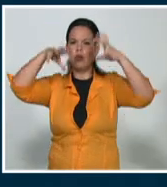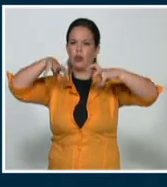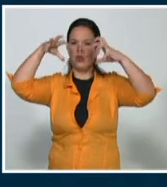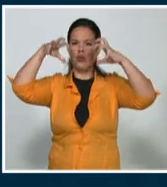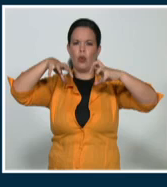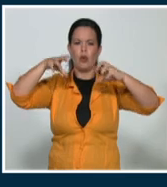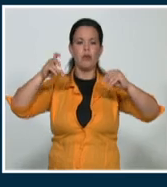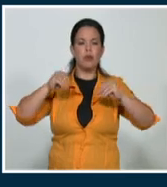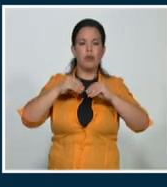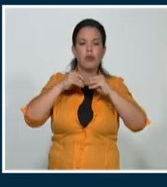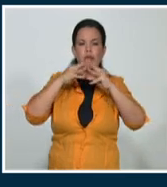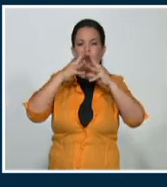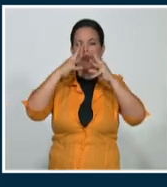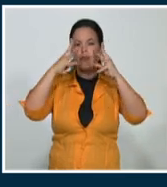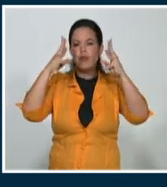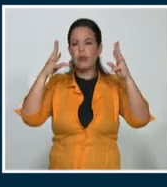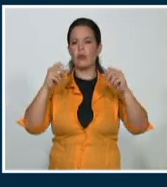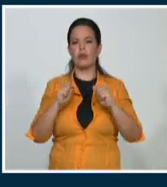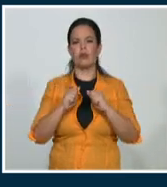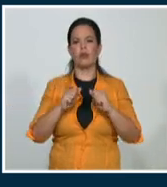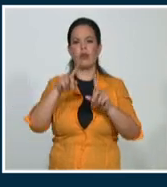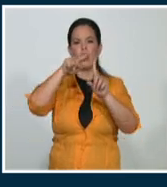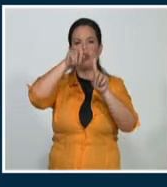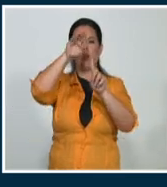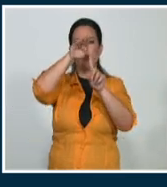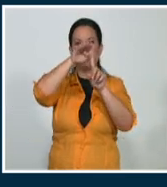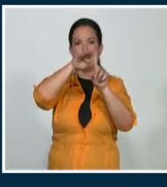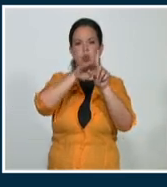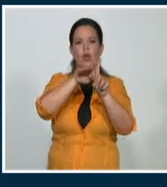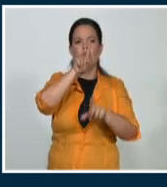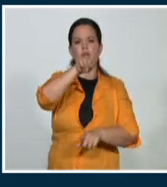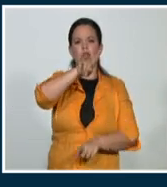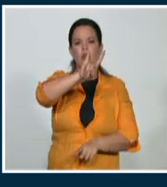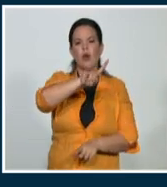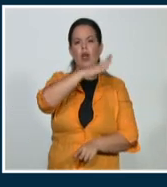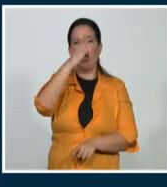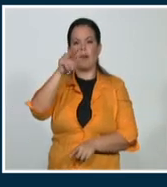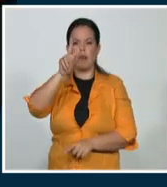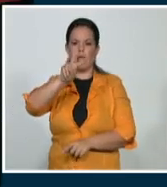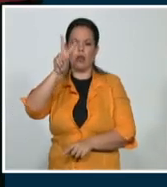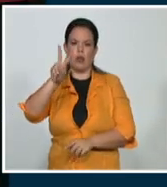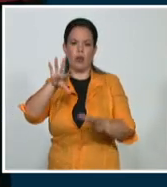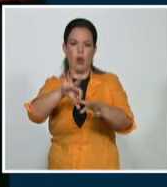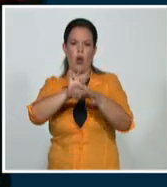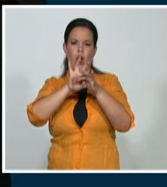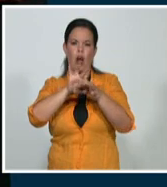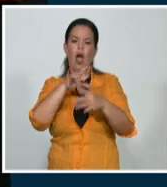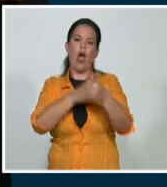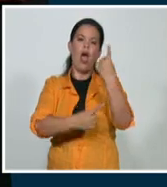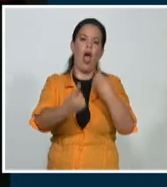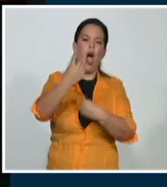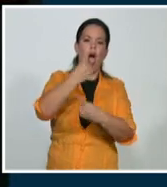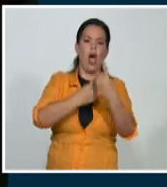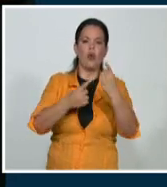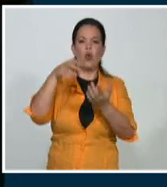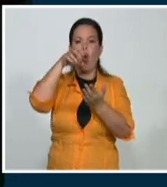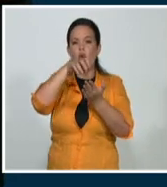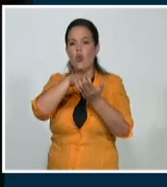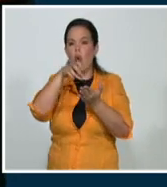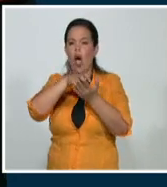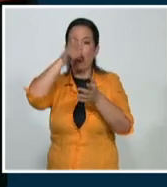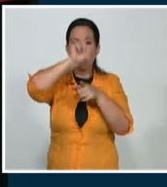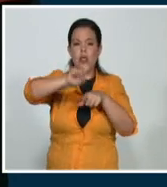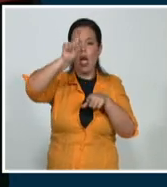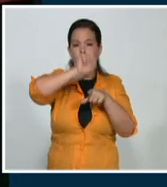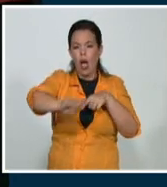temperaturas mínimas estarán entre 19 22 grados Celsius, solo pueden ser inferiores en algunas localidades del interior. Y las